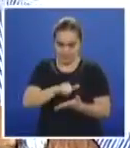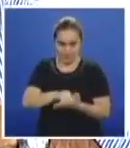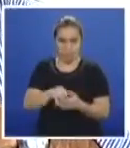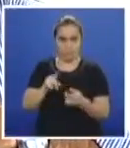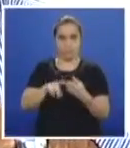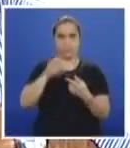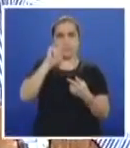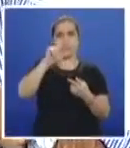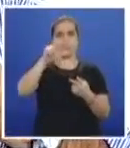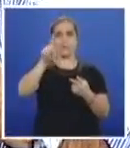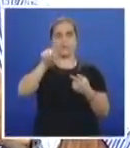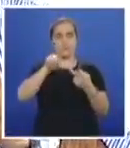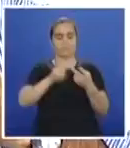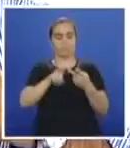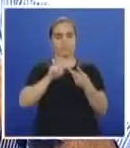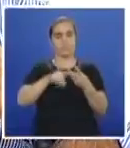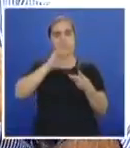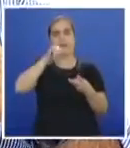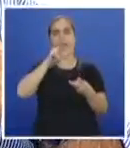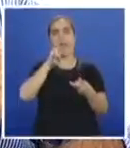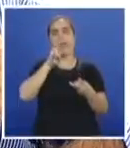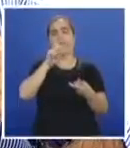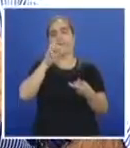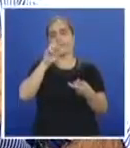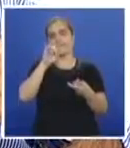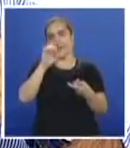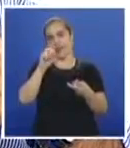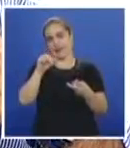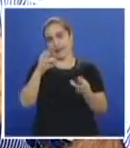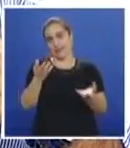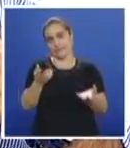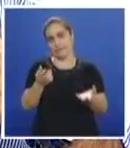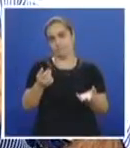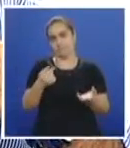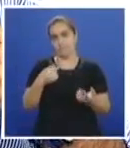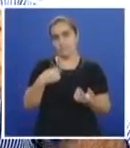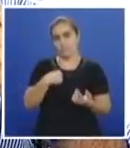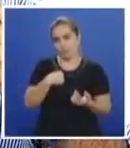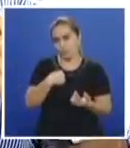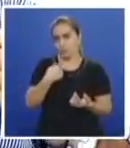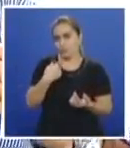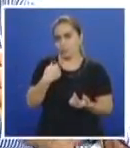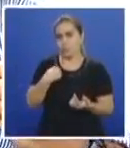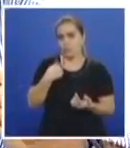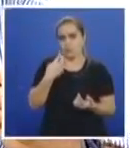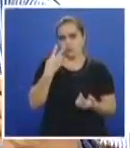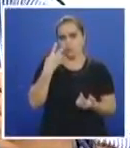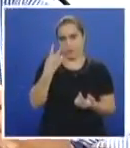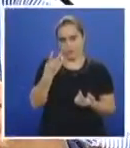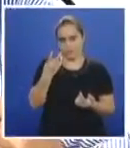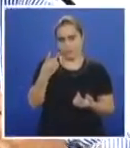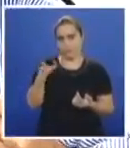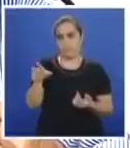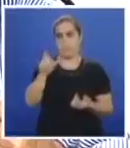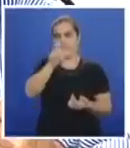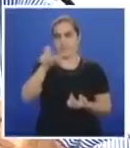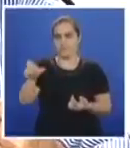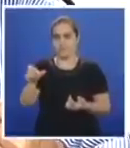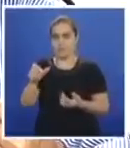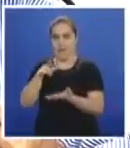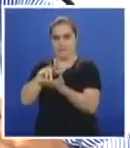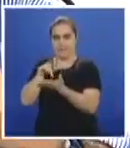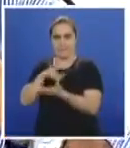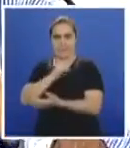está en ese plan, la Universidad de Javirana. O sea, yo veo una inquietud latente del universitario,